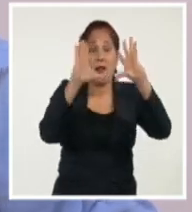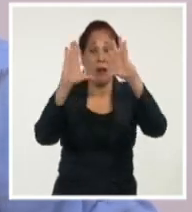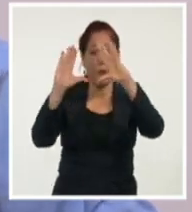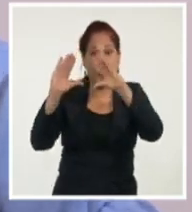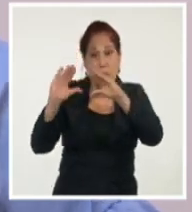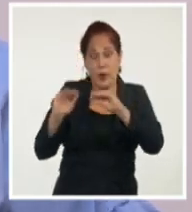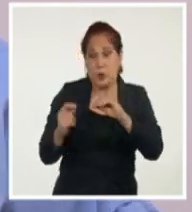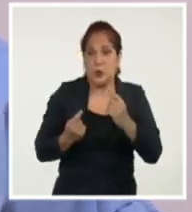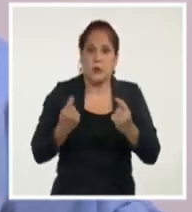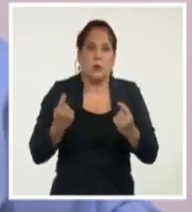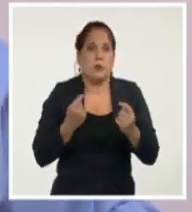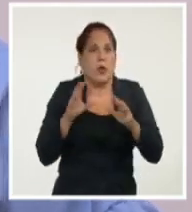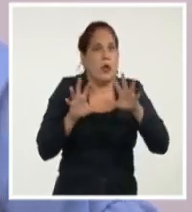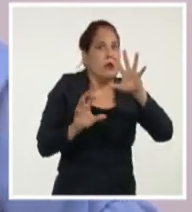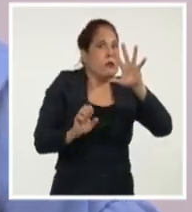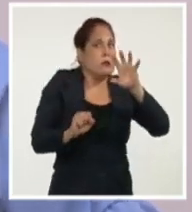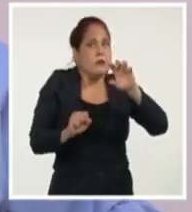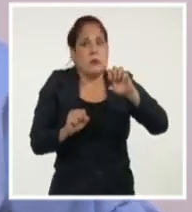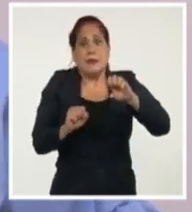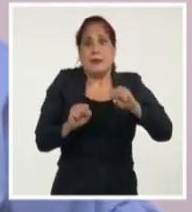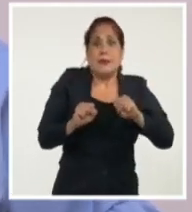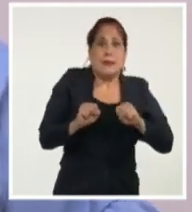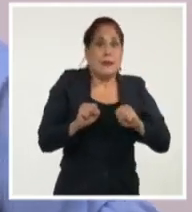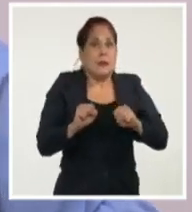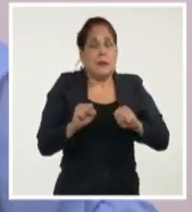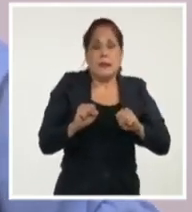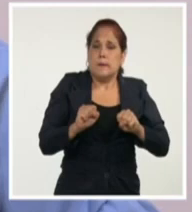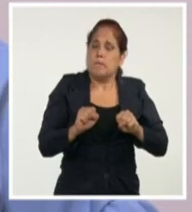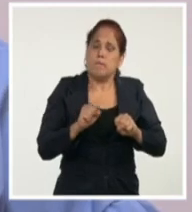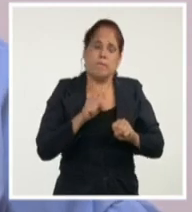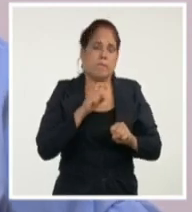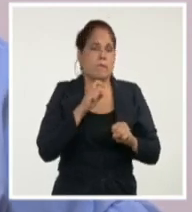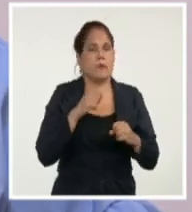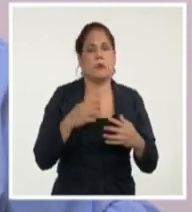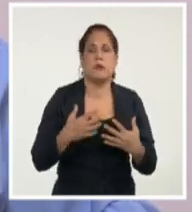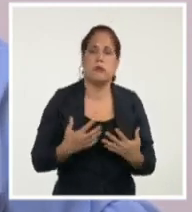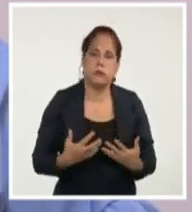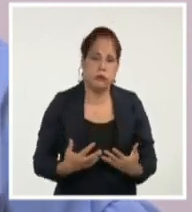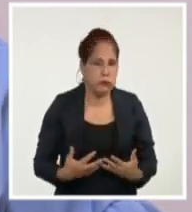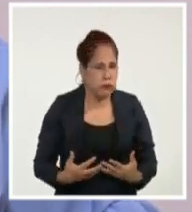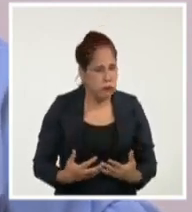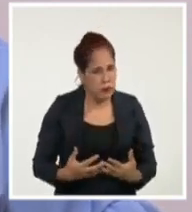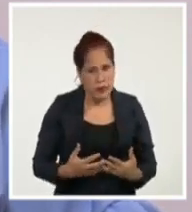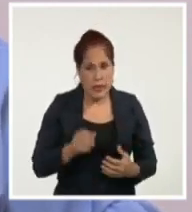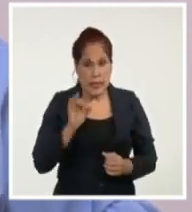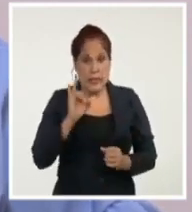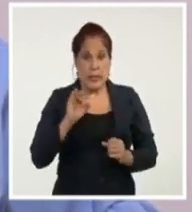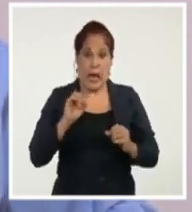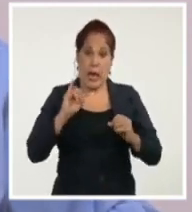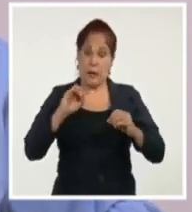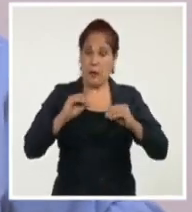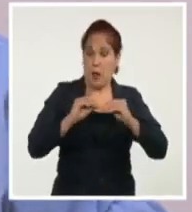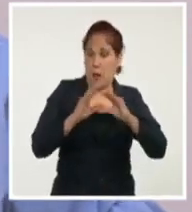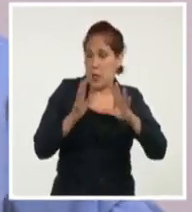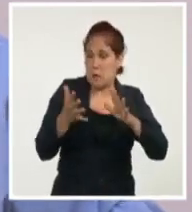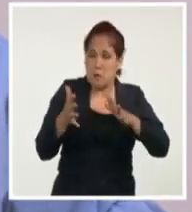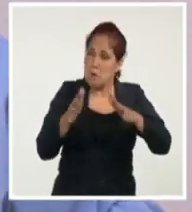luchando ahí, tratando para sobrevivir. Pero sobre las 6 de la mañana ya